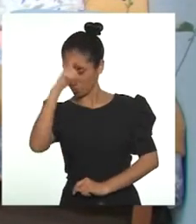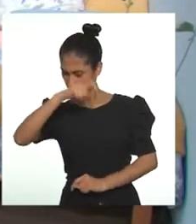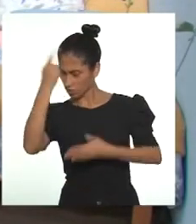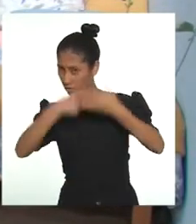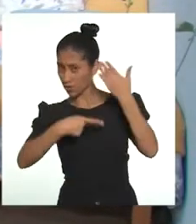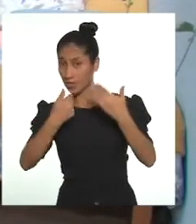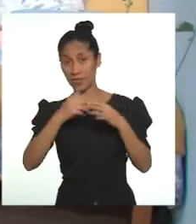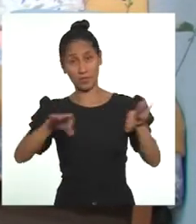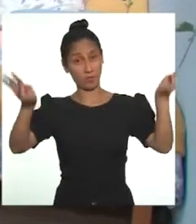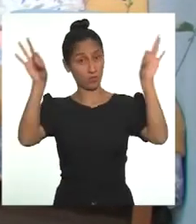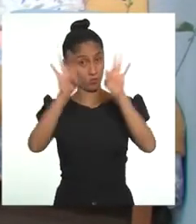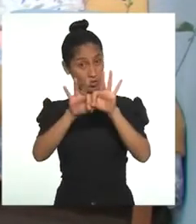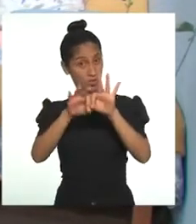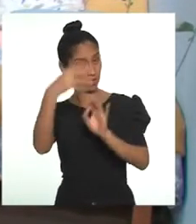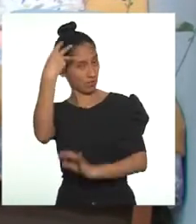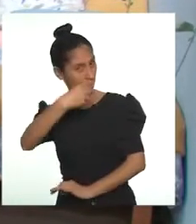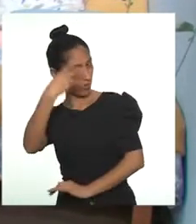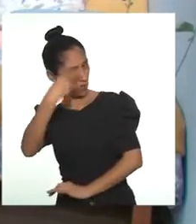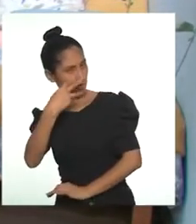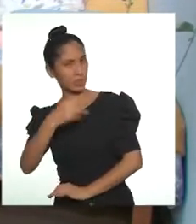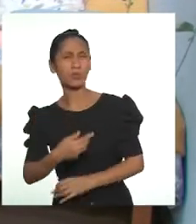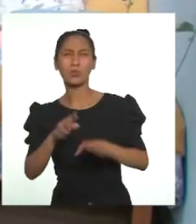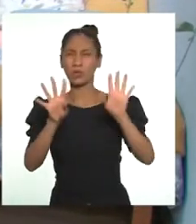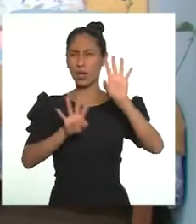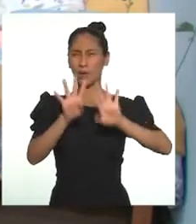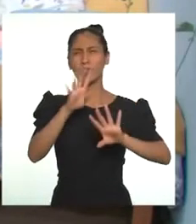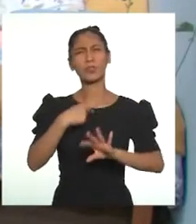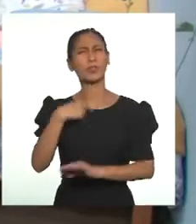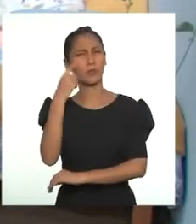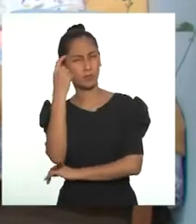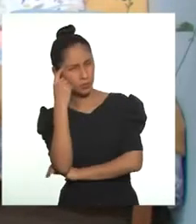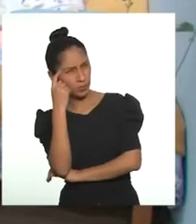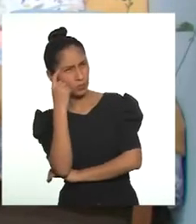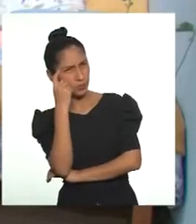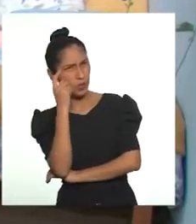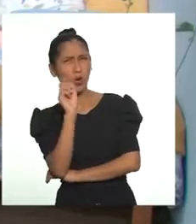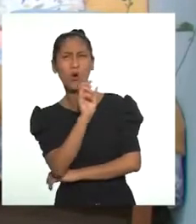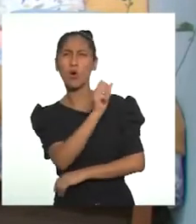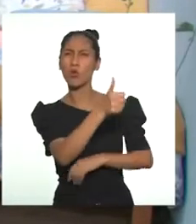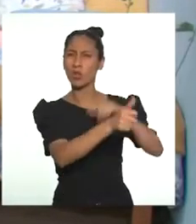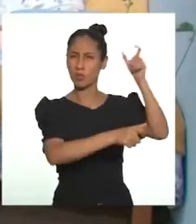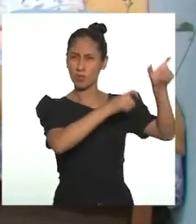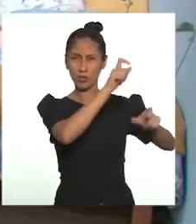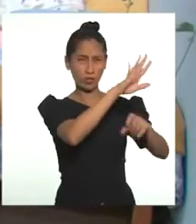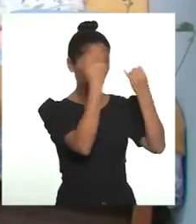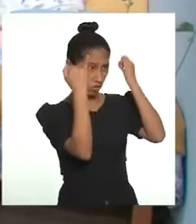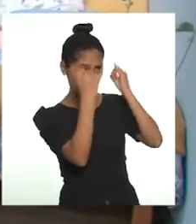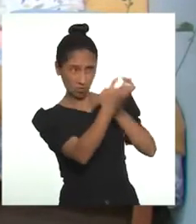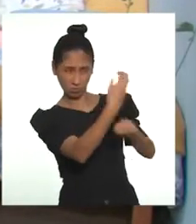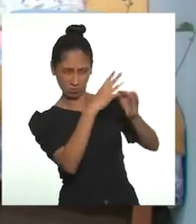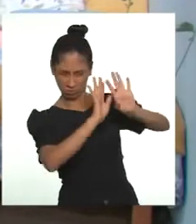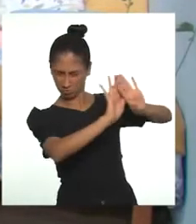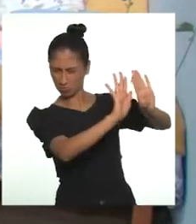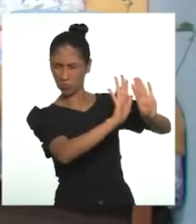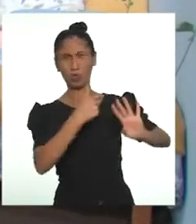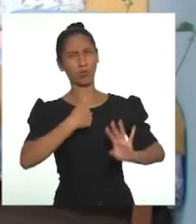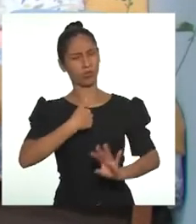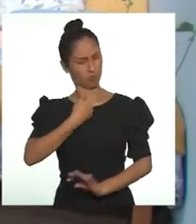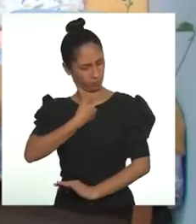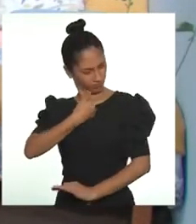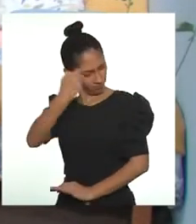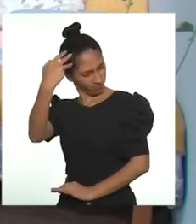límites al resto de personas. Es decir, no permitimos que otros abusen o nos impongan sus ideas, sino que decidimos con